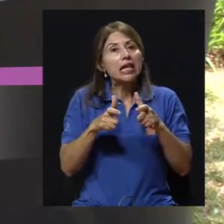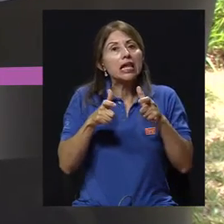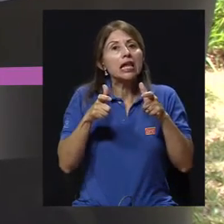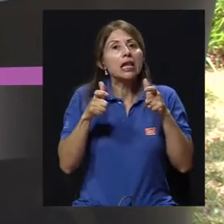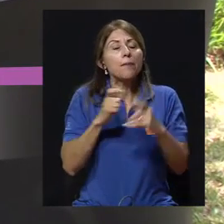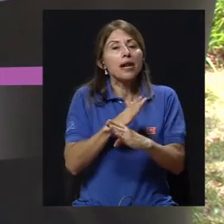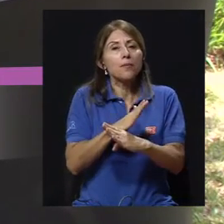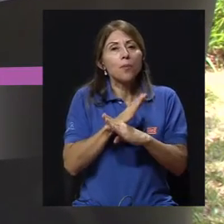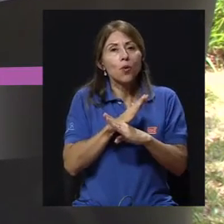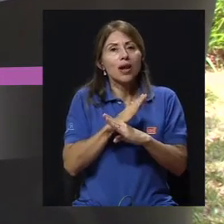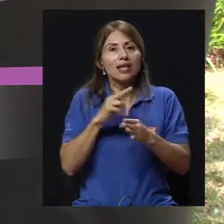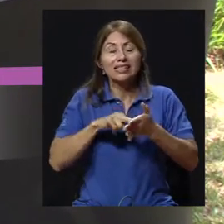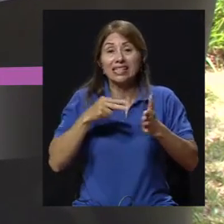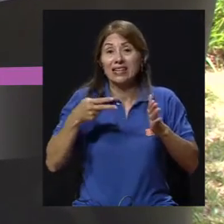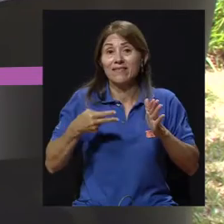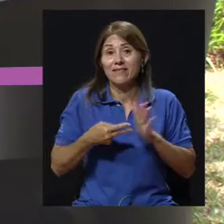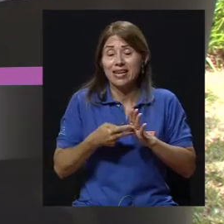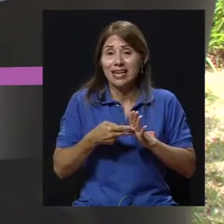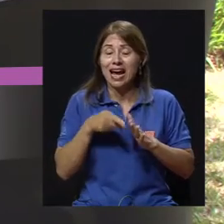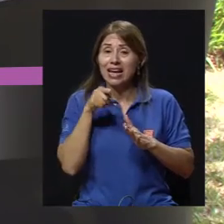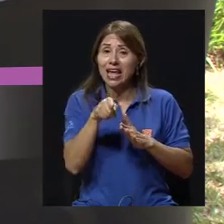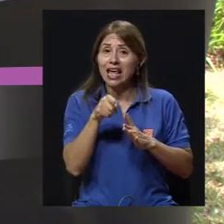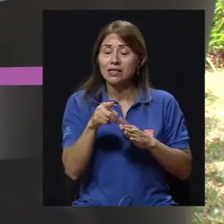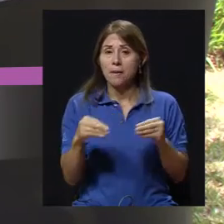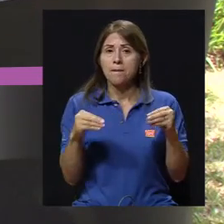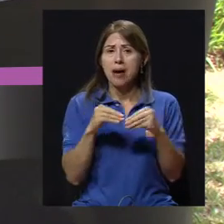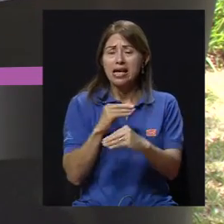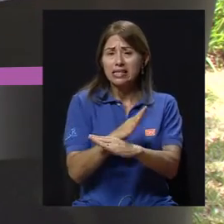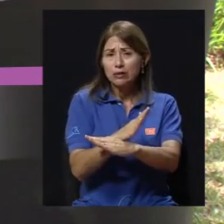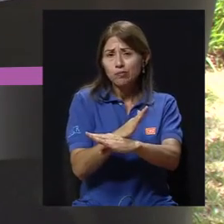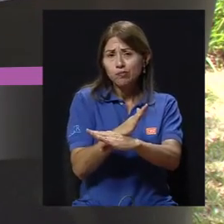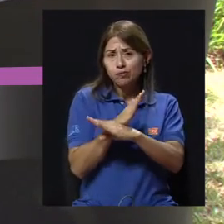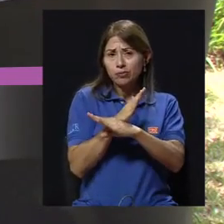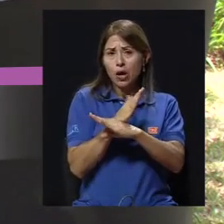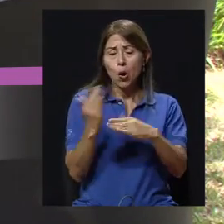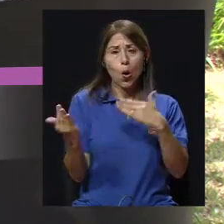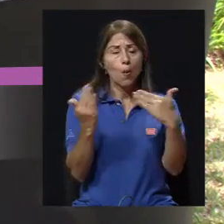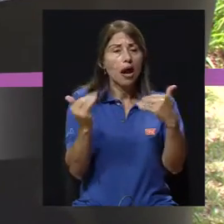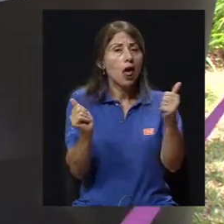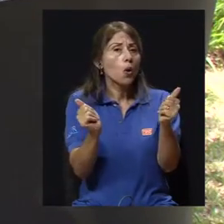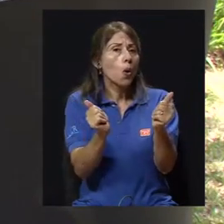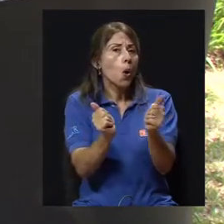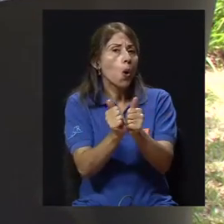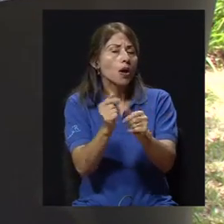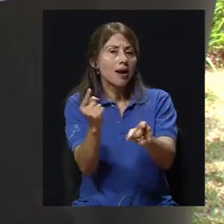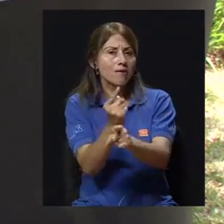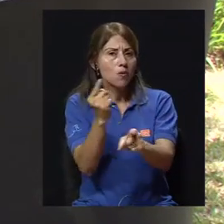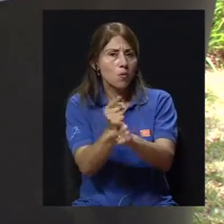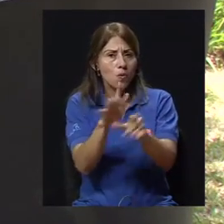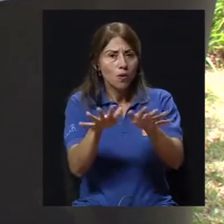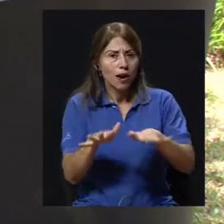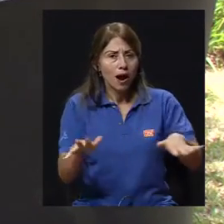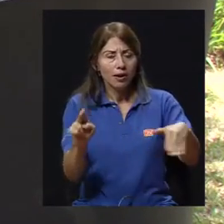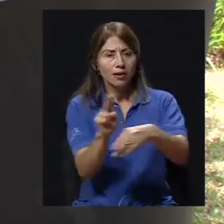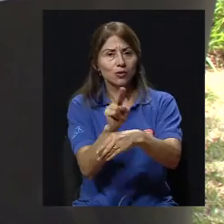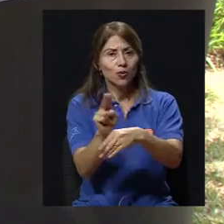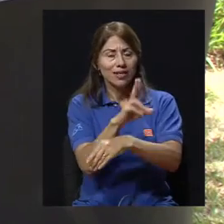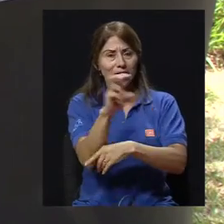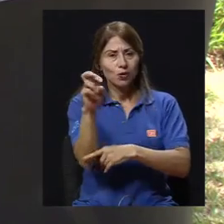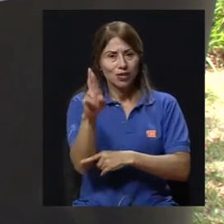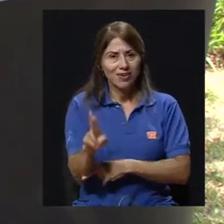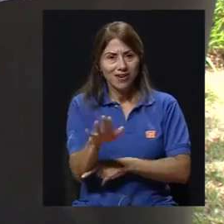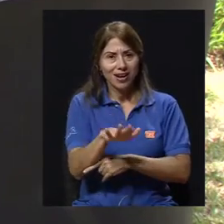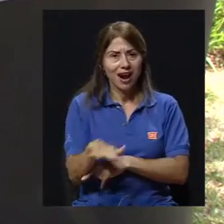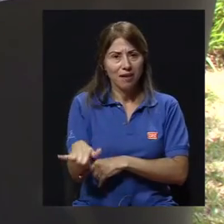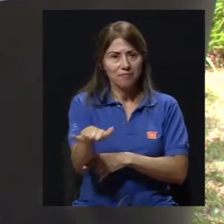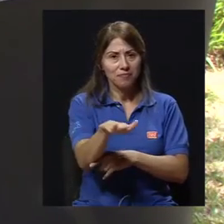de anticuerpos mucho más severa, más grande, que es la que usualmente se utiliza en Costa